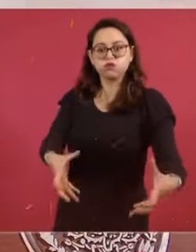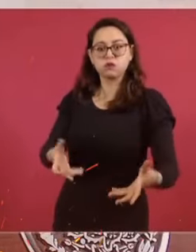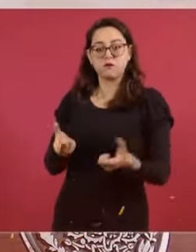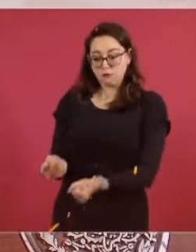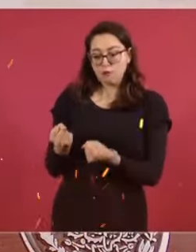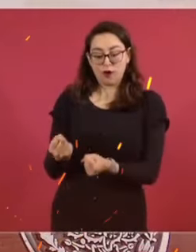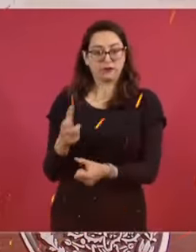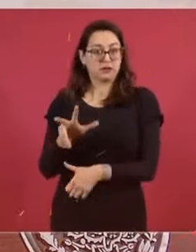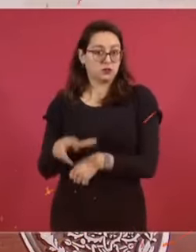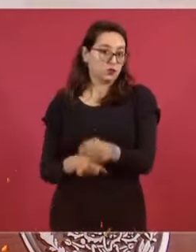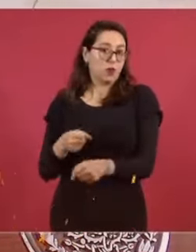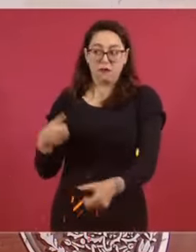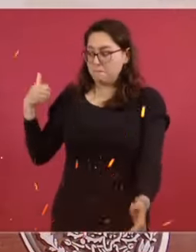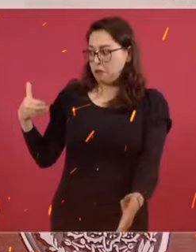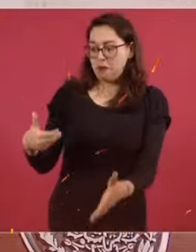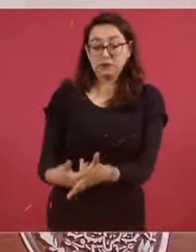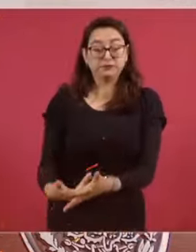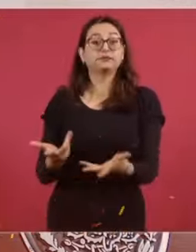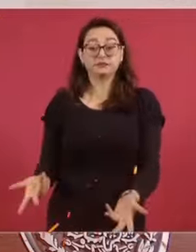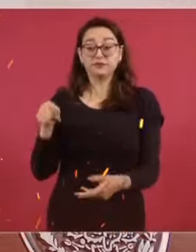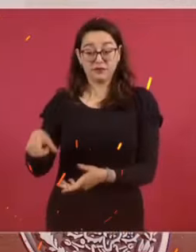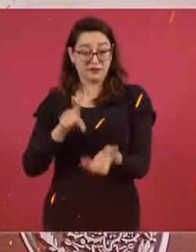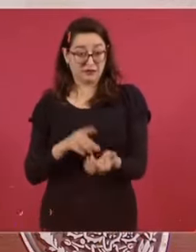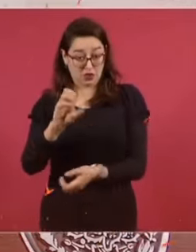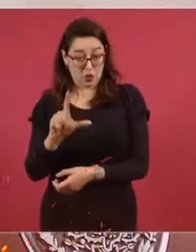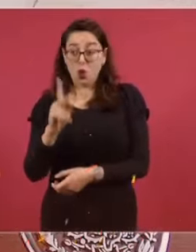partes base social de respaldo y apoyo.